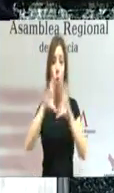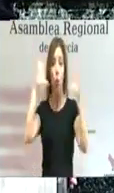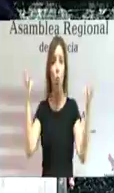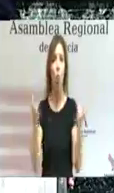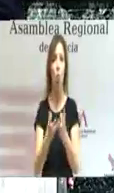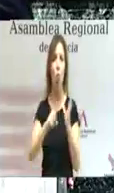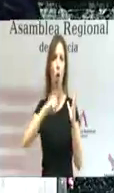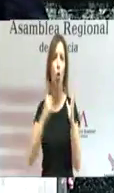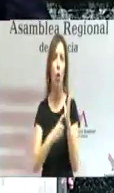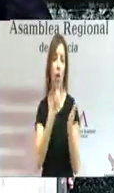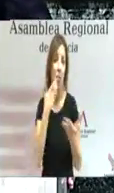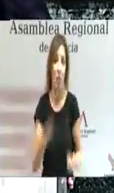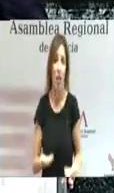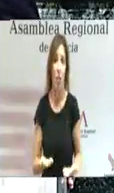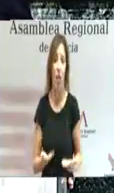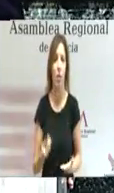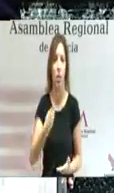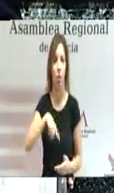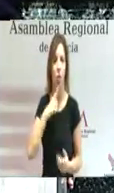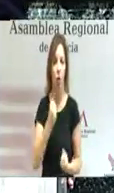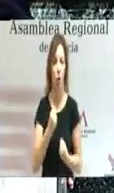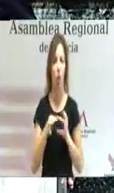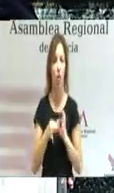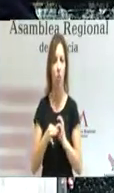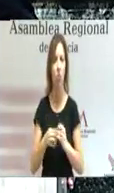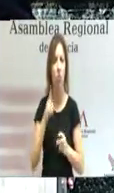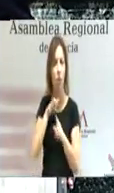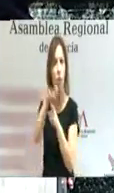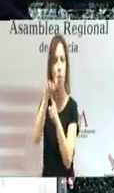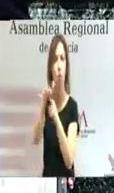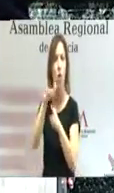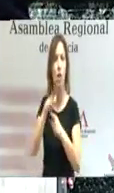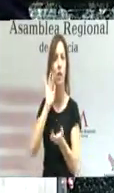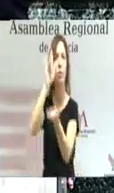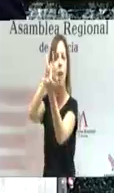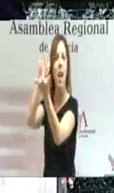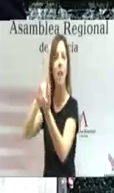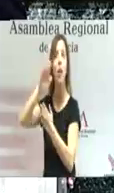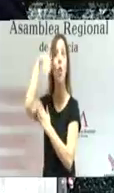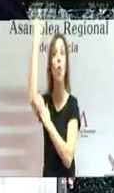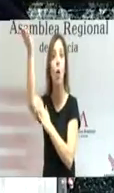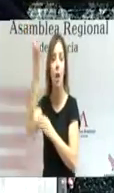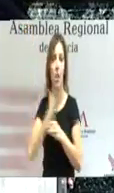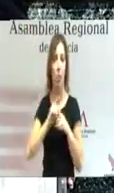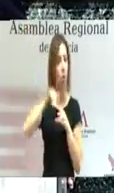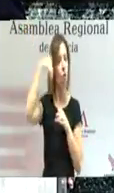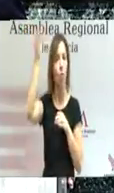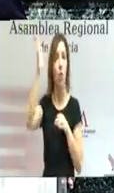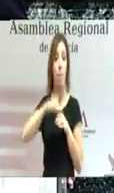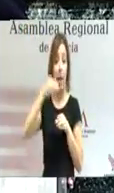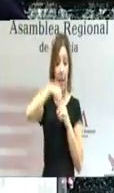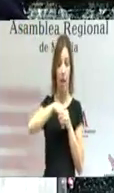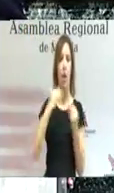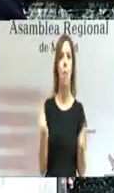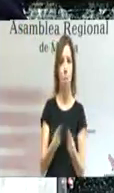globalizado como el actual debemos ser fuertes influyentes y estar mucho más presentes fuera para beneficiar a los de